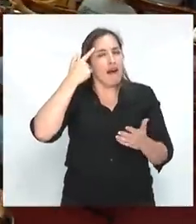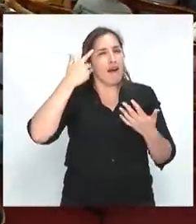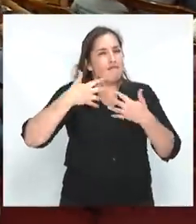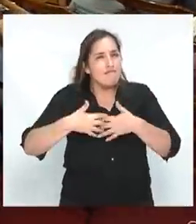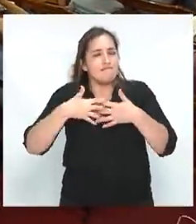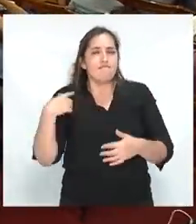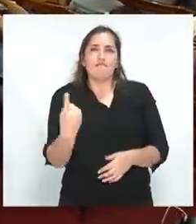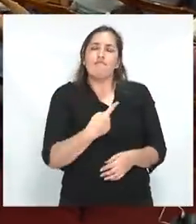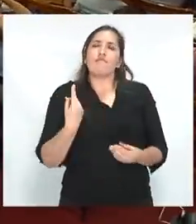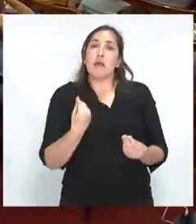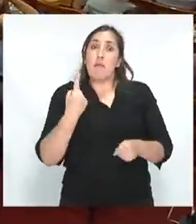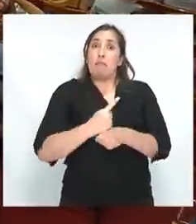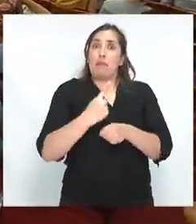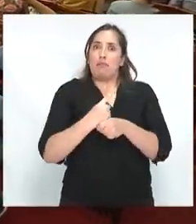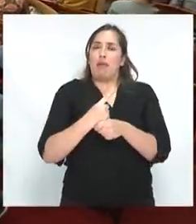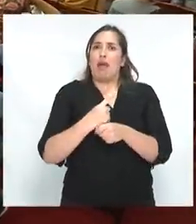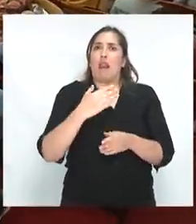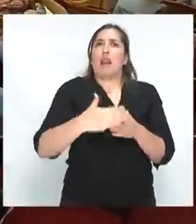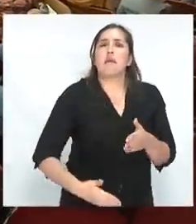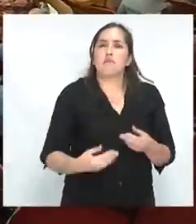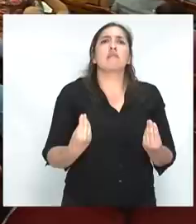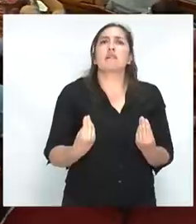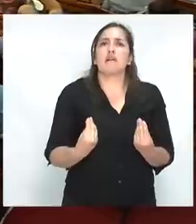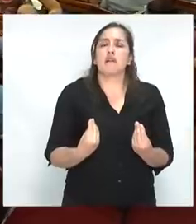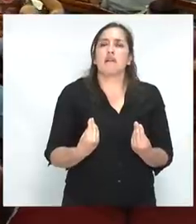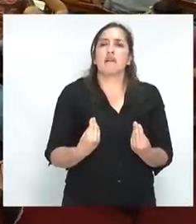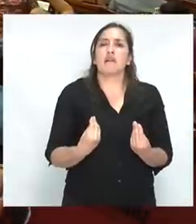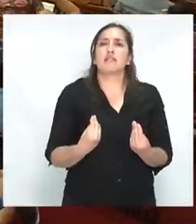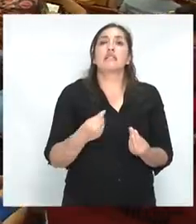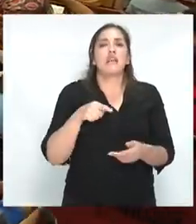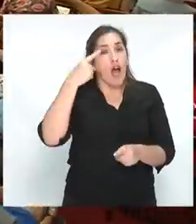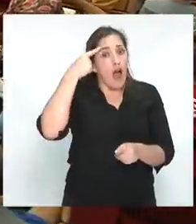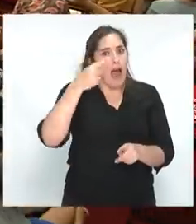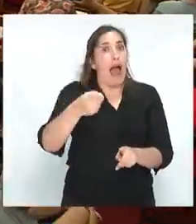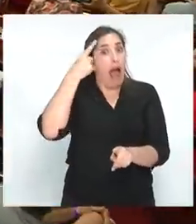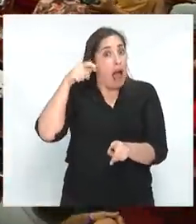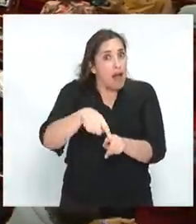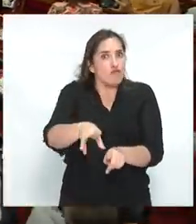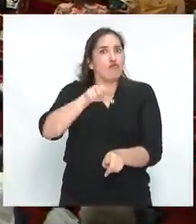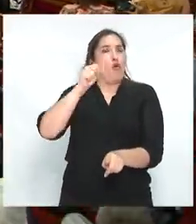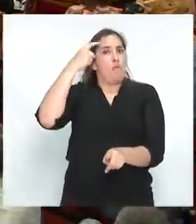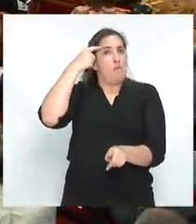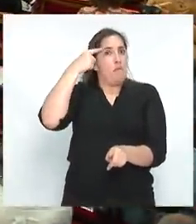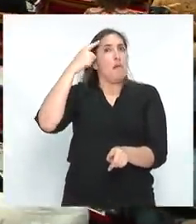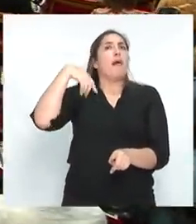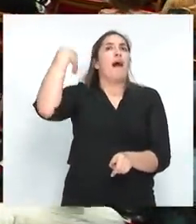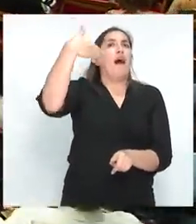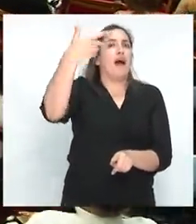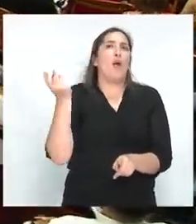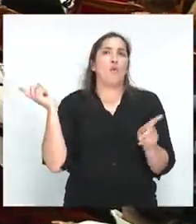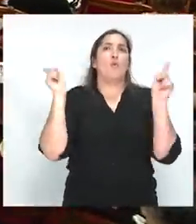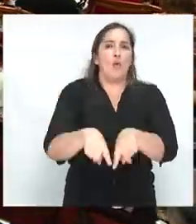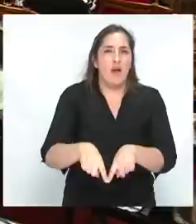Primer límite que hemos tenido y que tiene que ser la elección para el futuro, para la nueva oleada, la